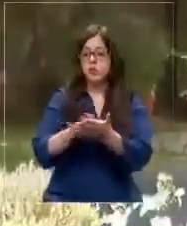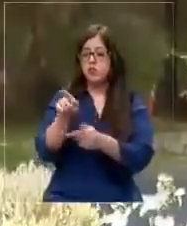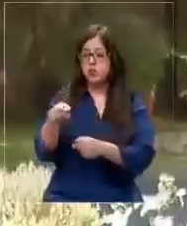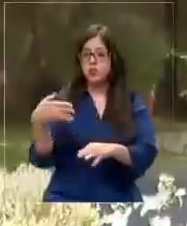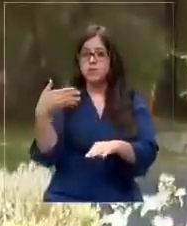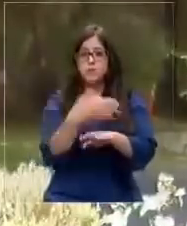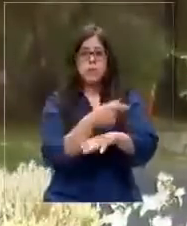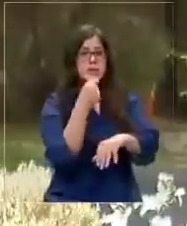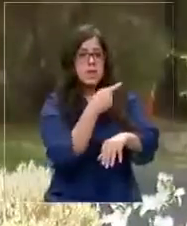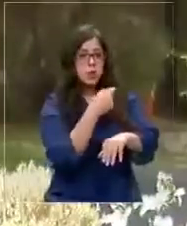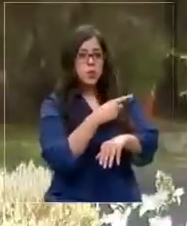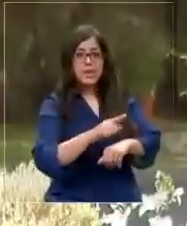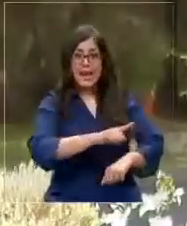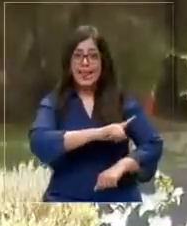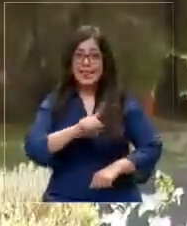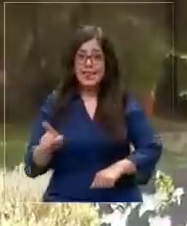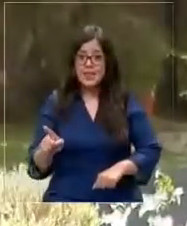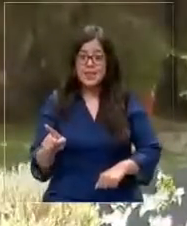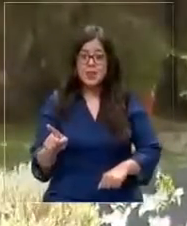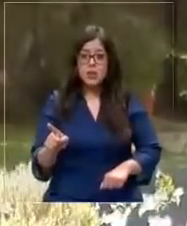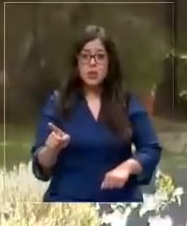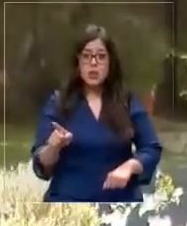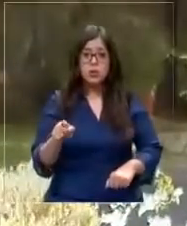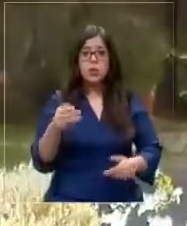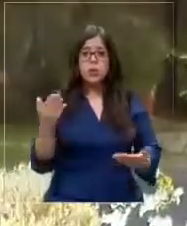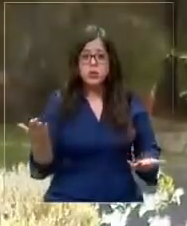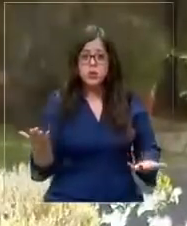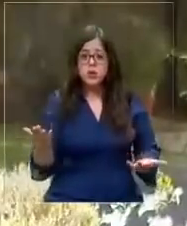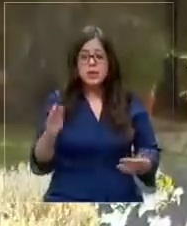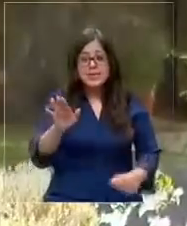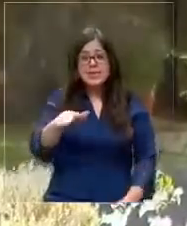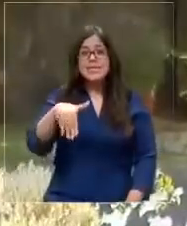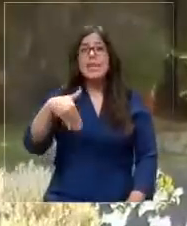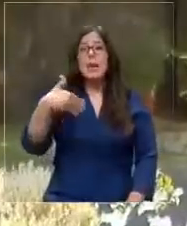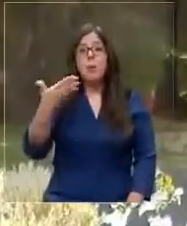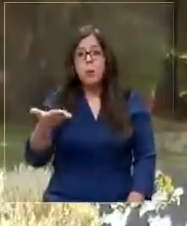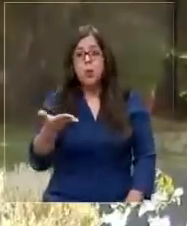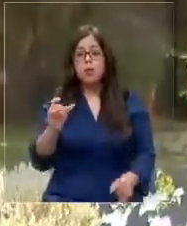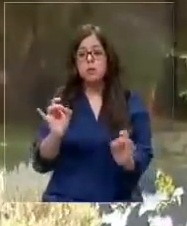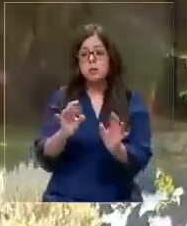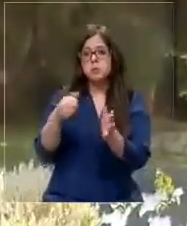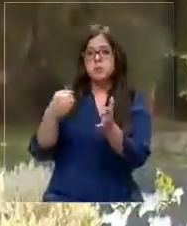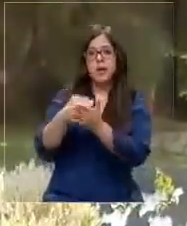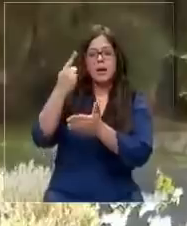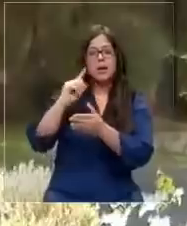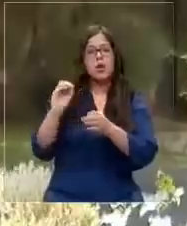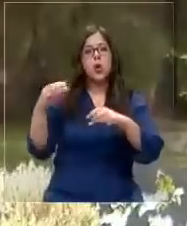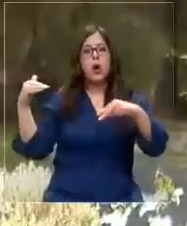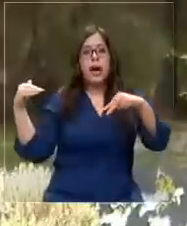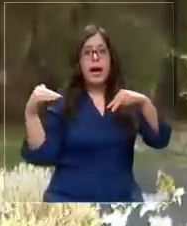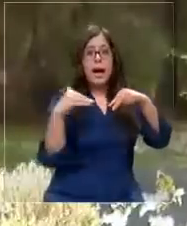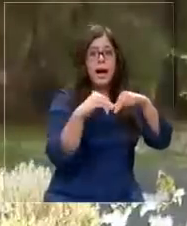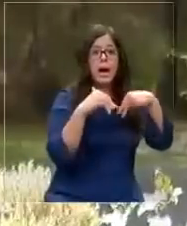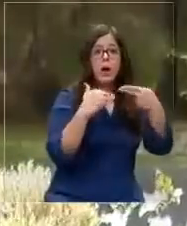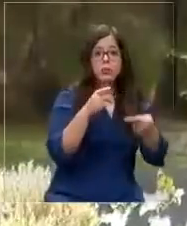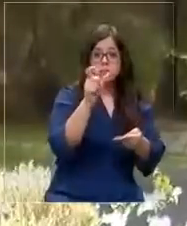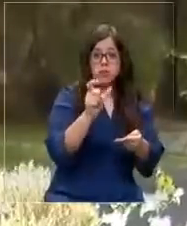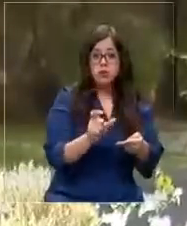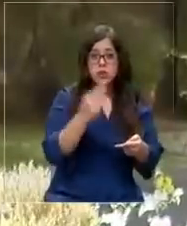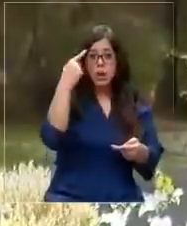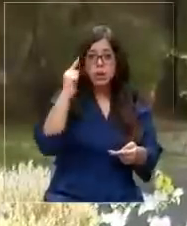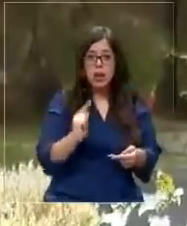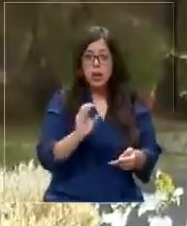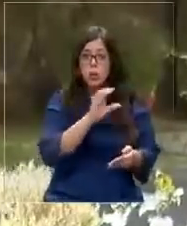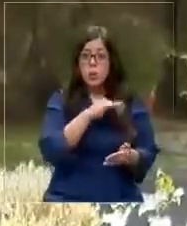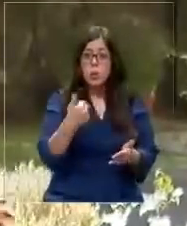denuncia a tiempo, denuncias el robo de tu vehículo y con posterioridad se ocasiona un accidente, un atropello y hay consecuencias de daños,